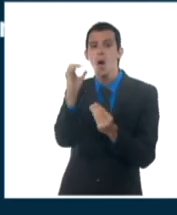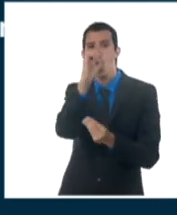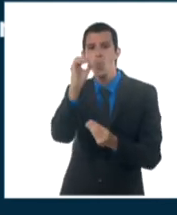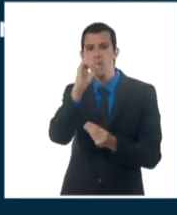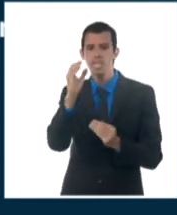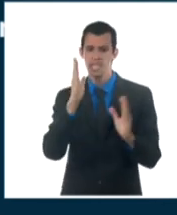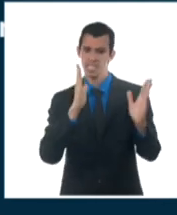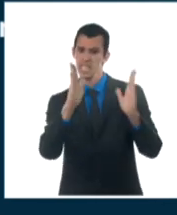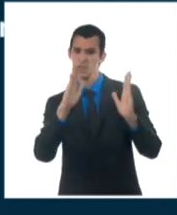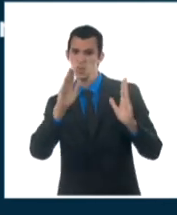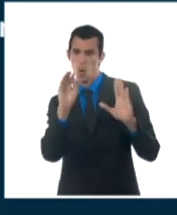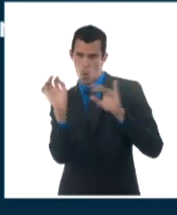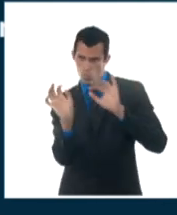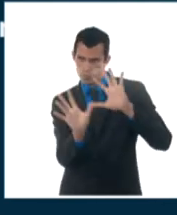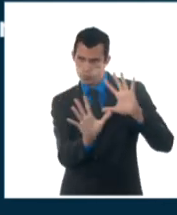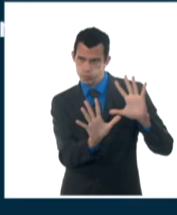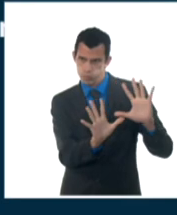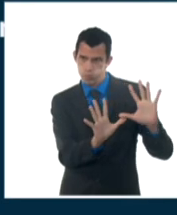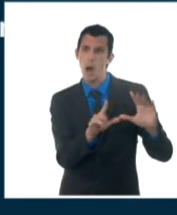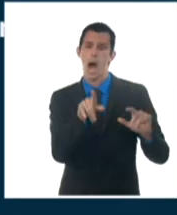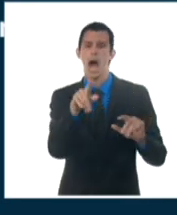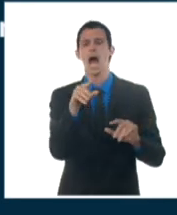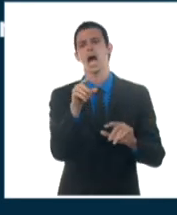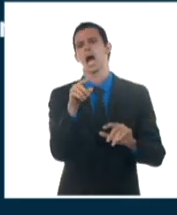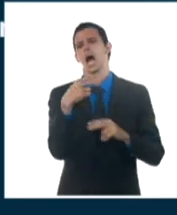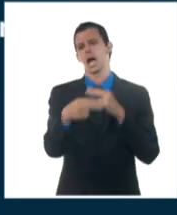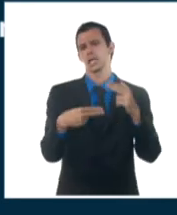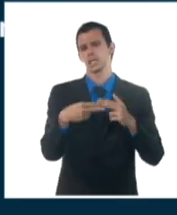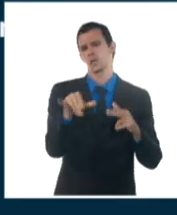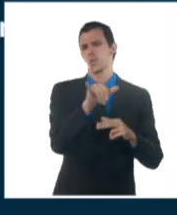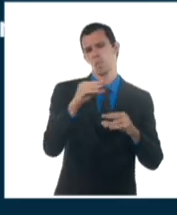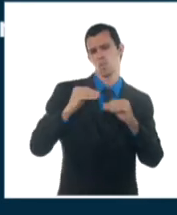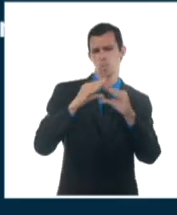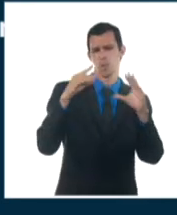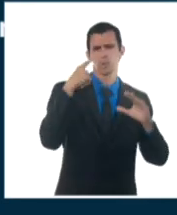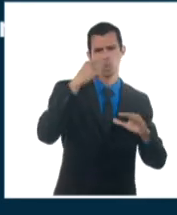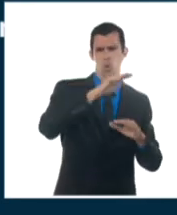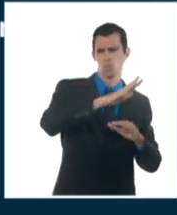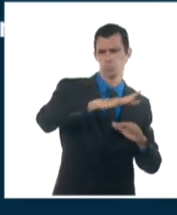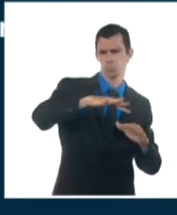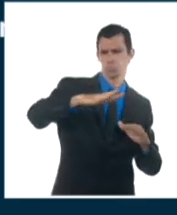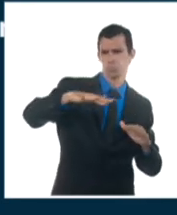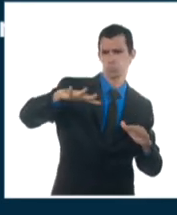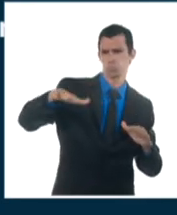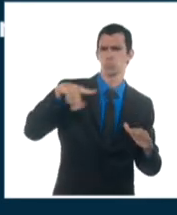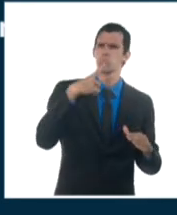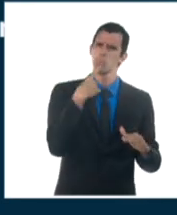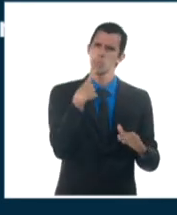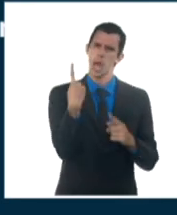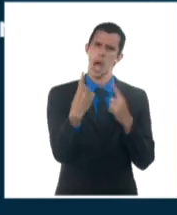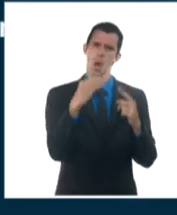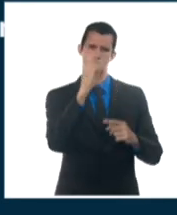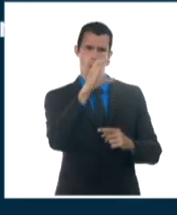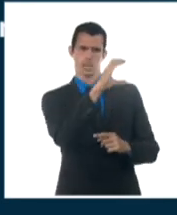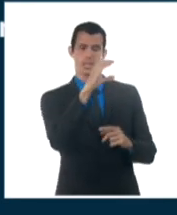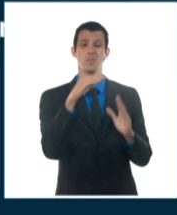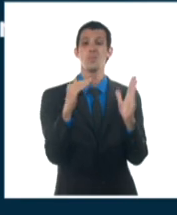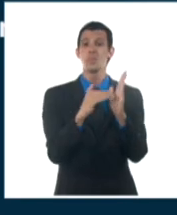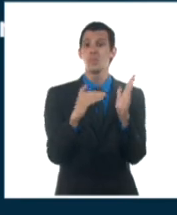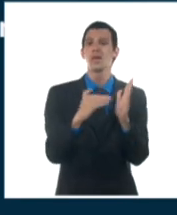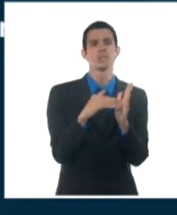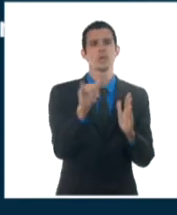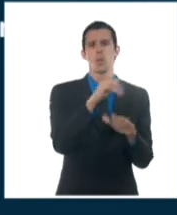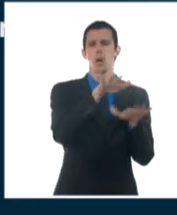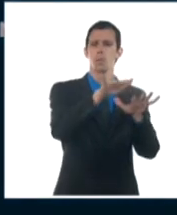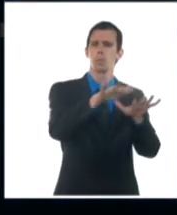predominará la mar tranquila en casi todos nuestros litorales solamente y durante la mañana tendremos poco liaje para la costa norte occidental, que también ya en la tarde disminuirá